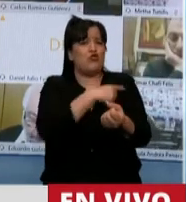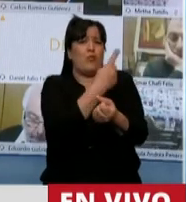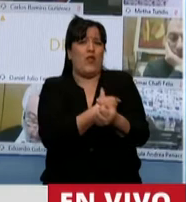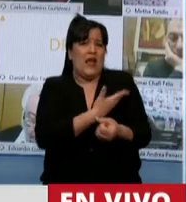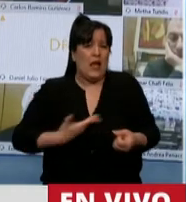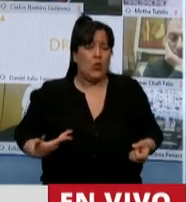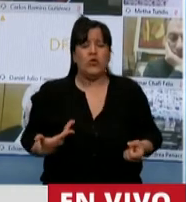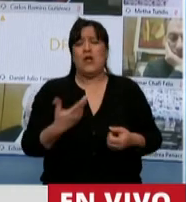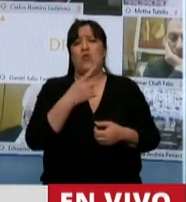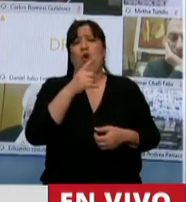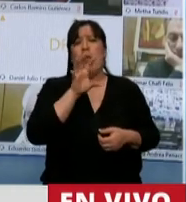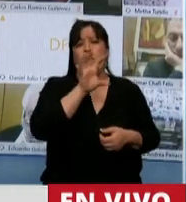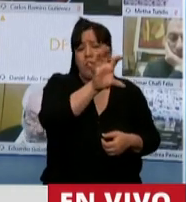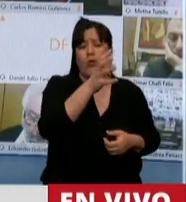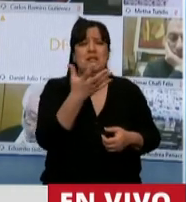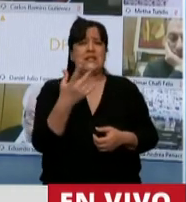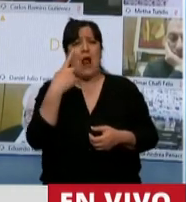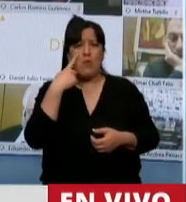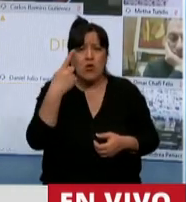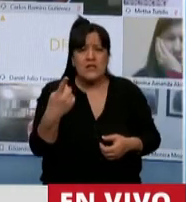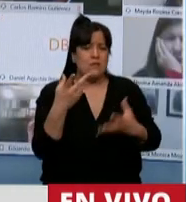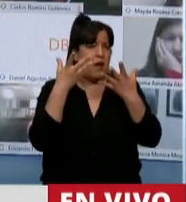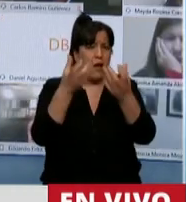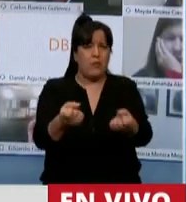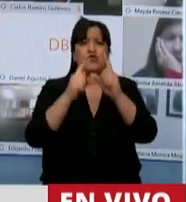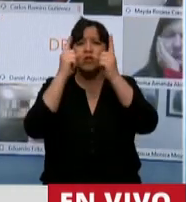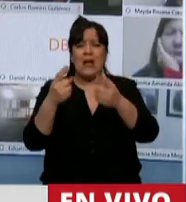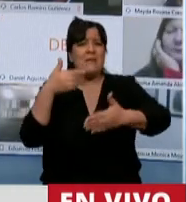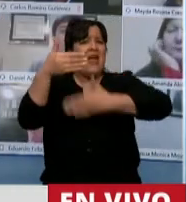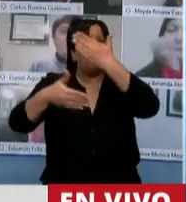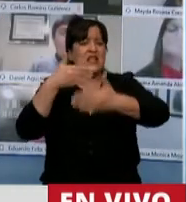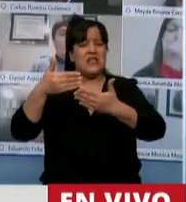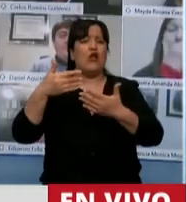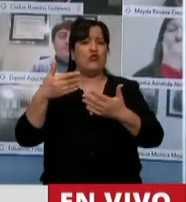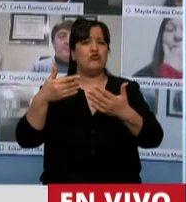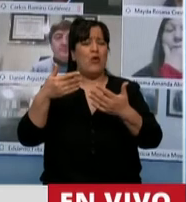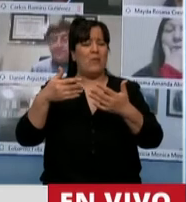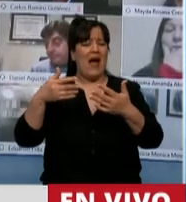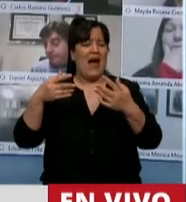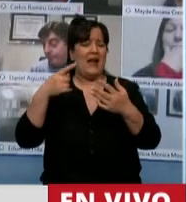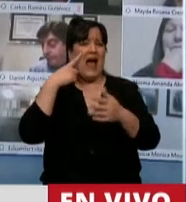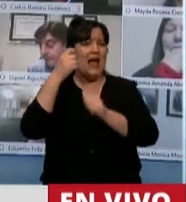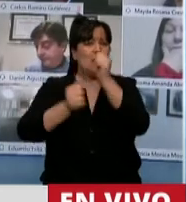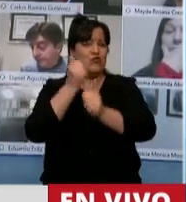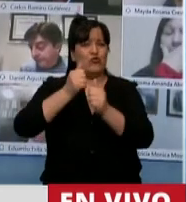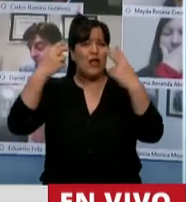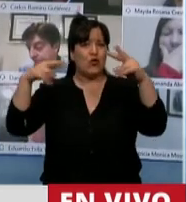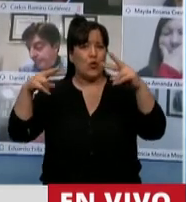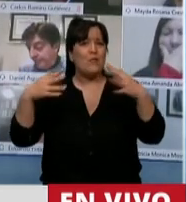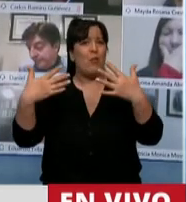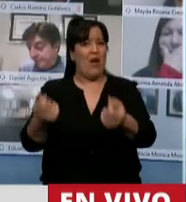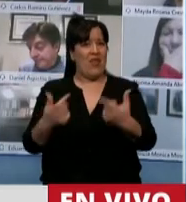nacionales provinciales y para generar desarrollos locales de estas industrias limpias que nos pueden traer buenas